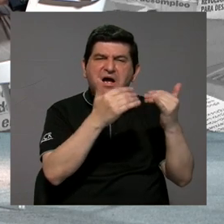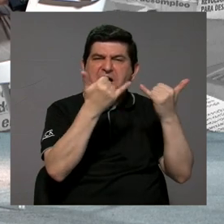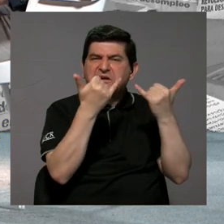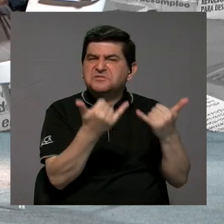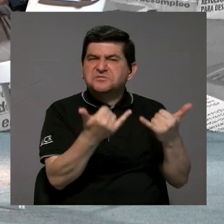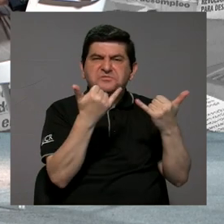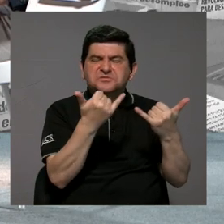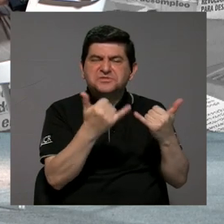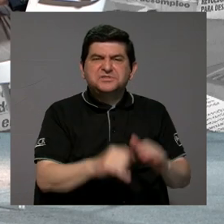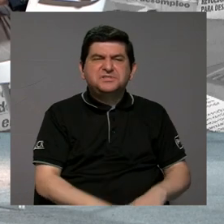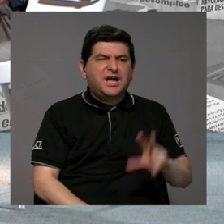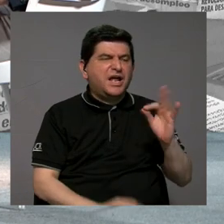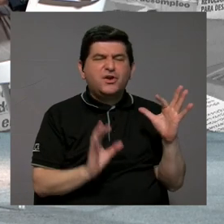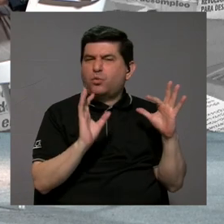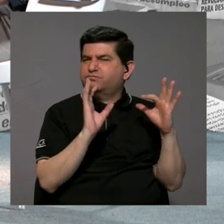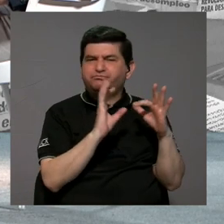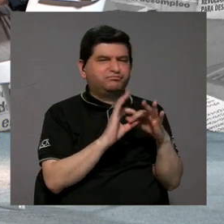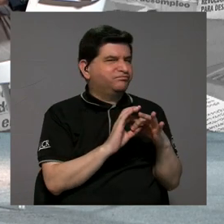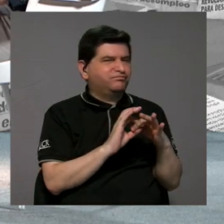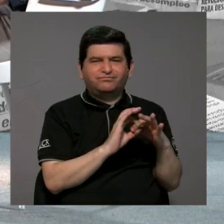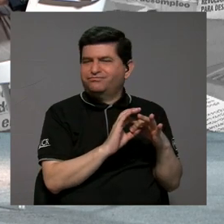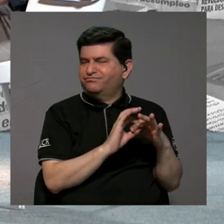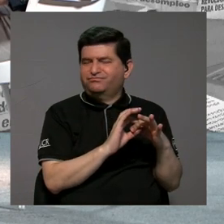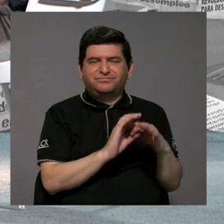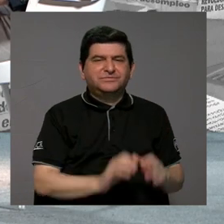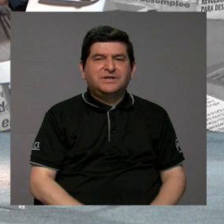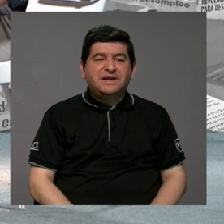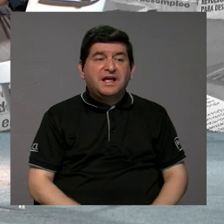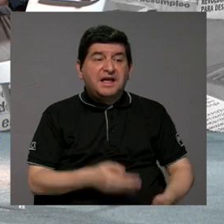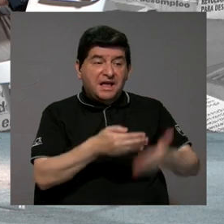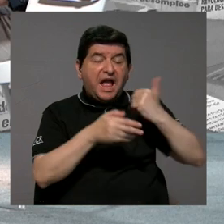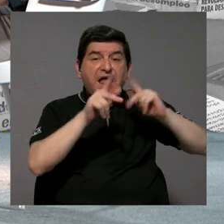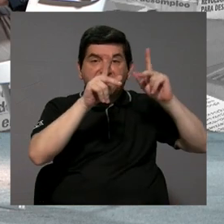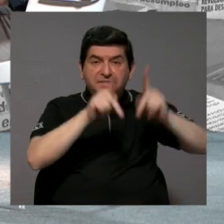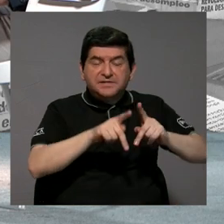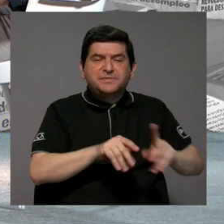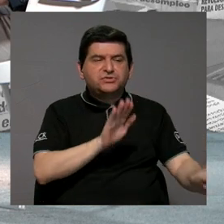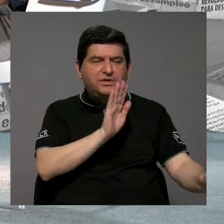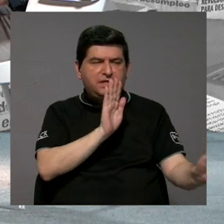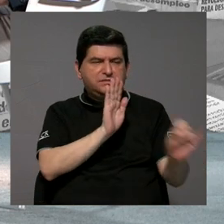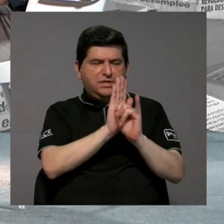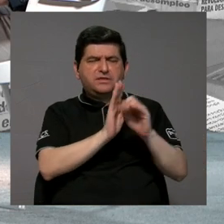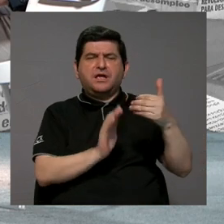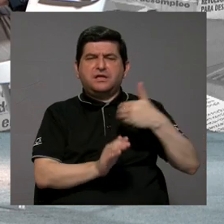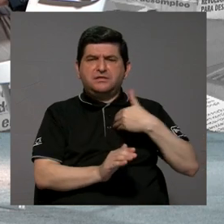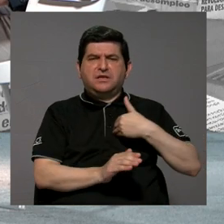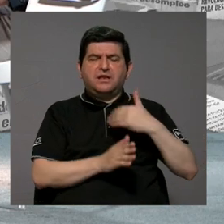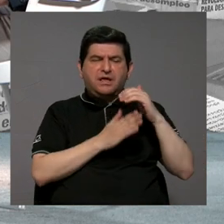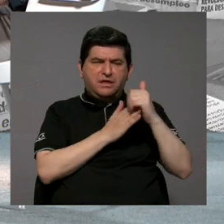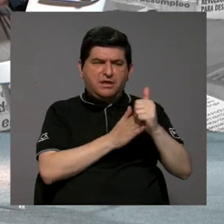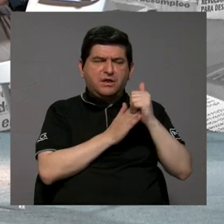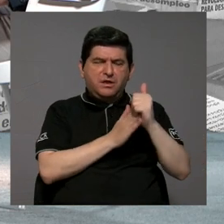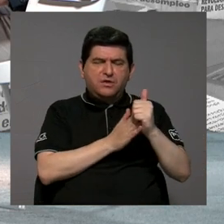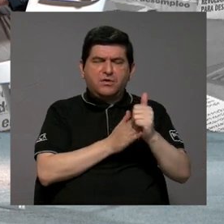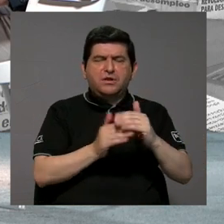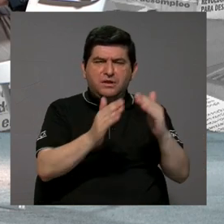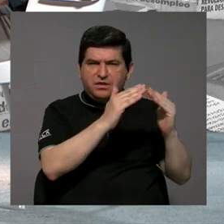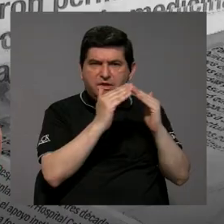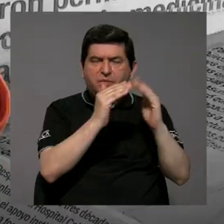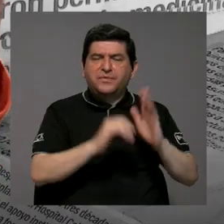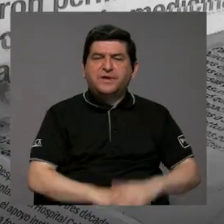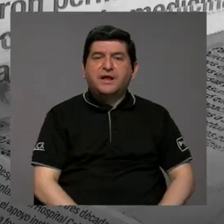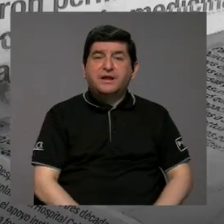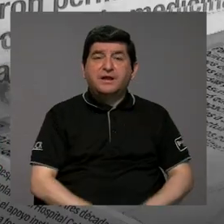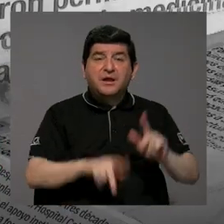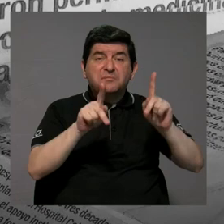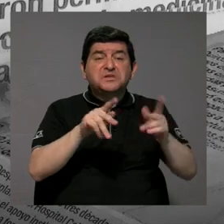perdido realmente esa cohesión en donde había gente identificada con esos liderazgos comunales